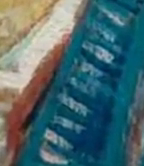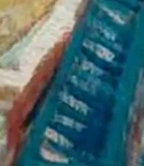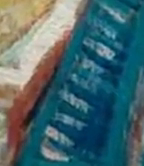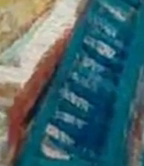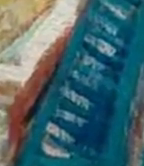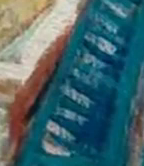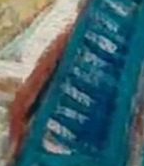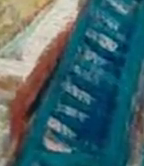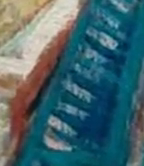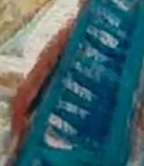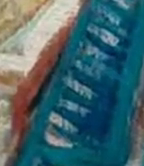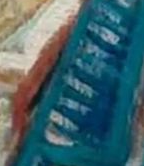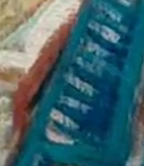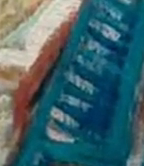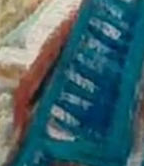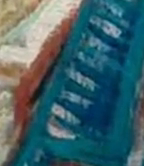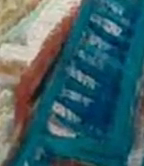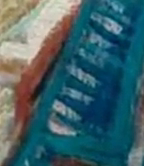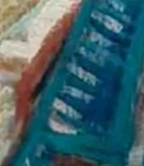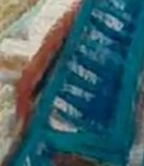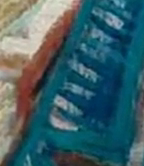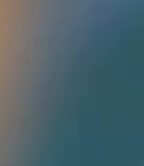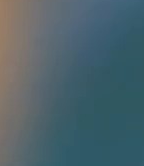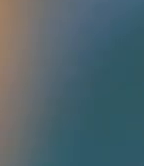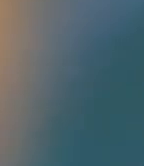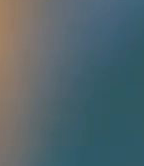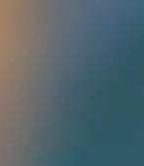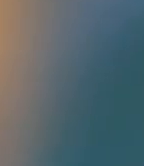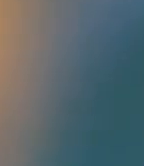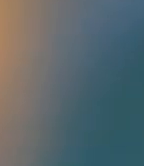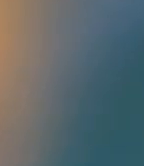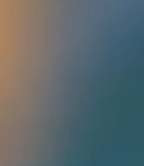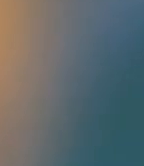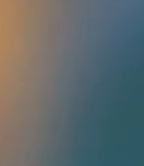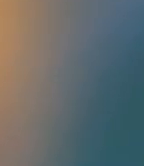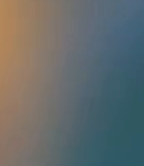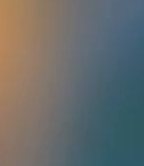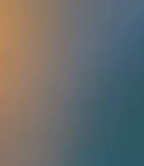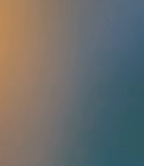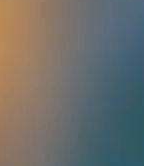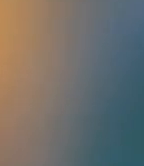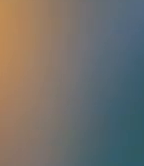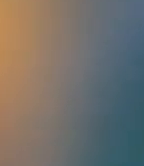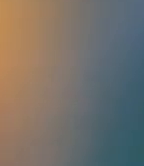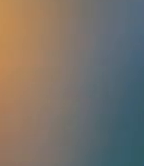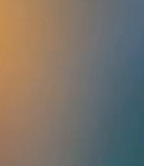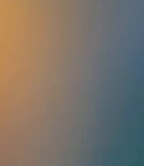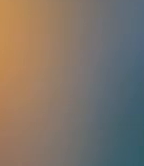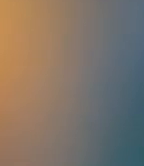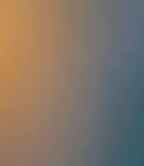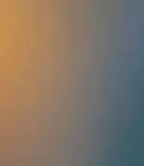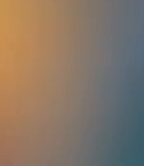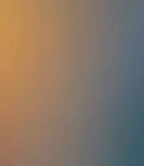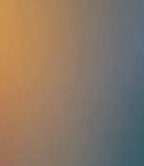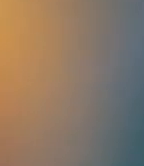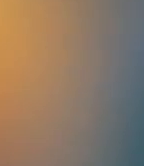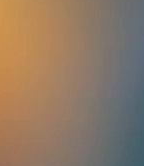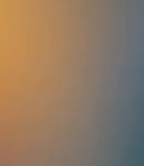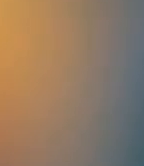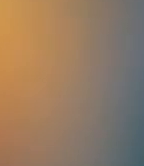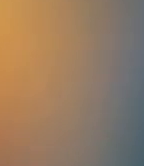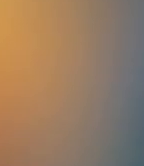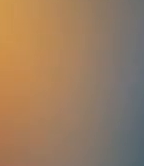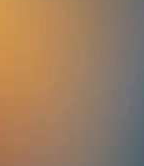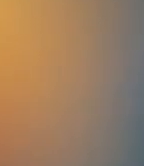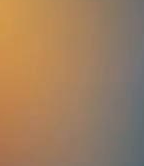como autorretrato con sombrero de fieltro gris lo cierto es que esta carta se puede comprar para añadirla a tu colección